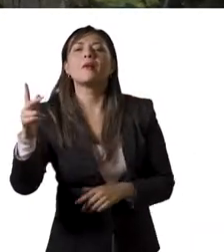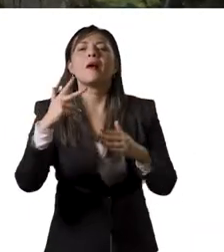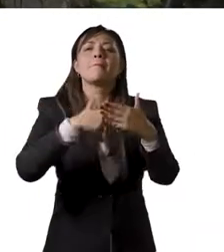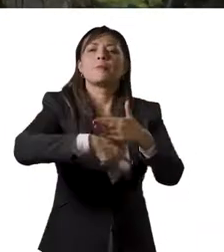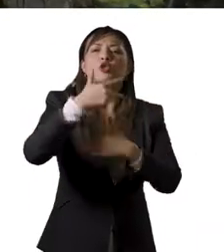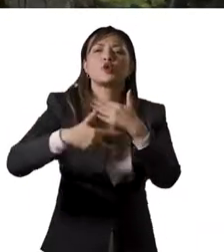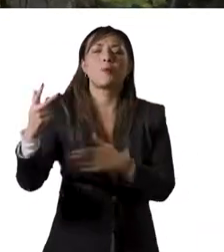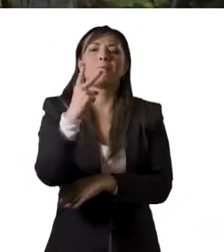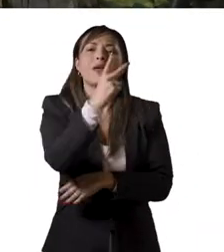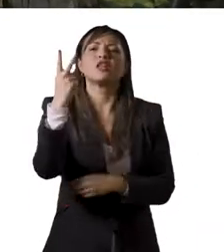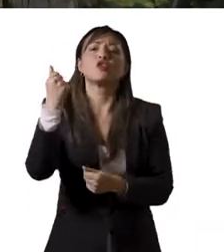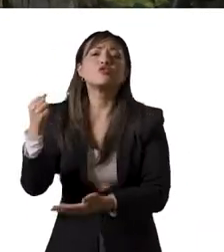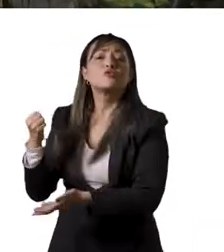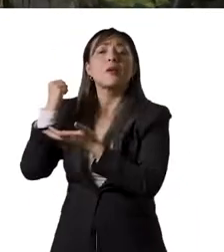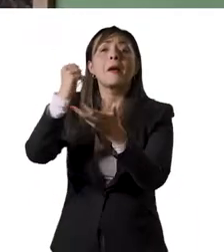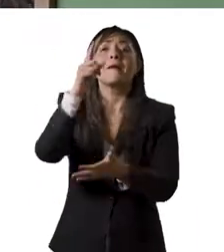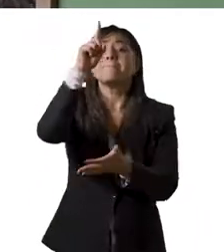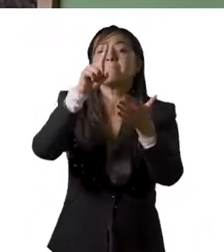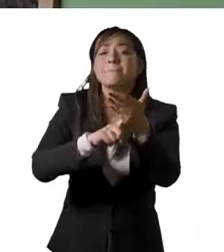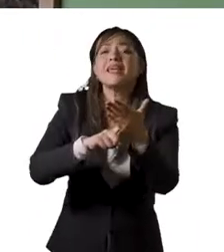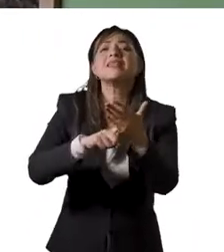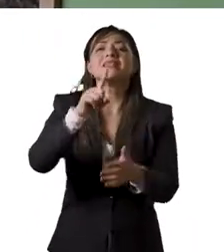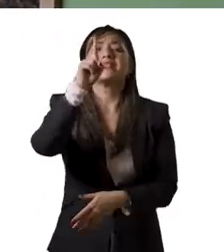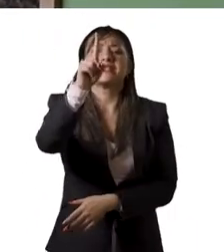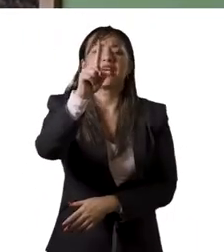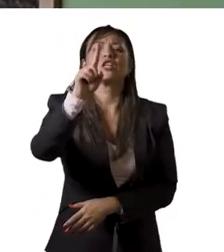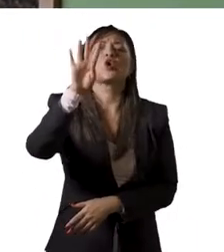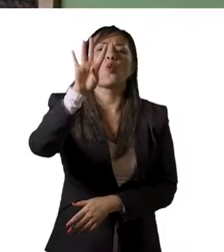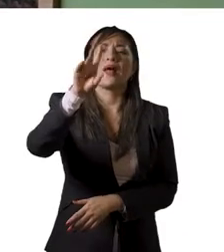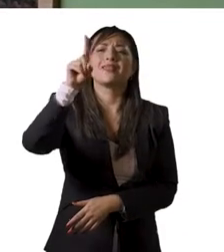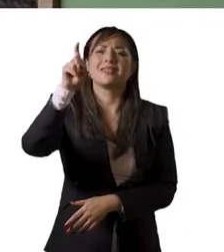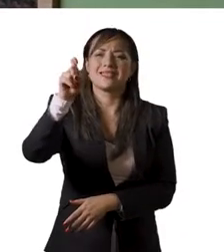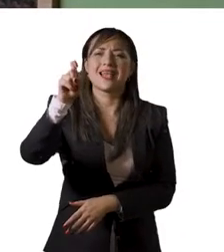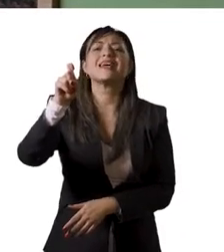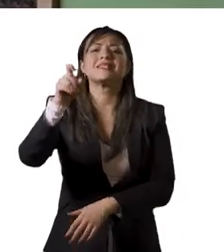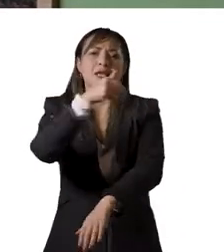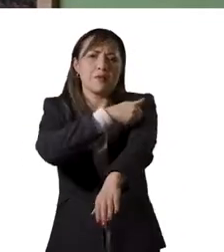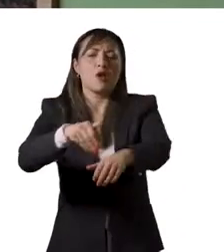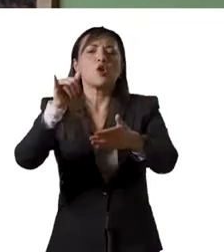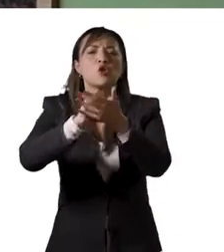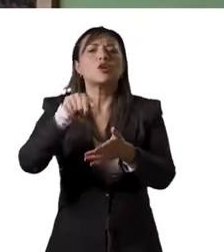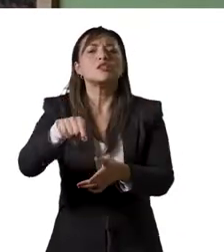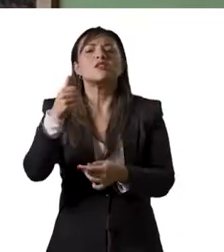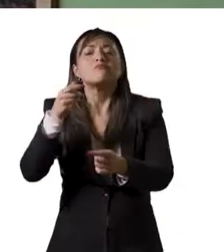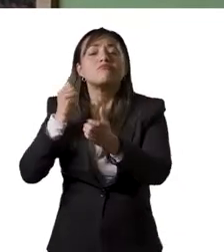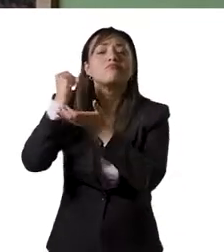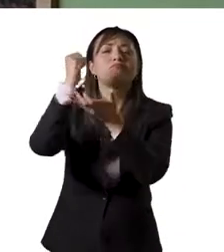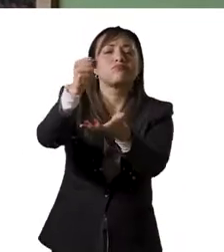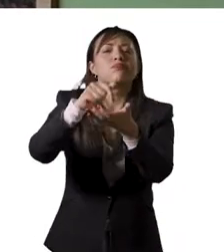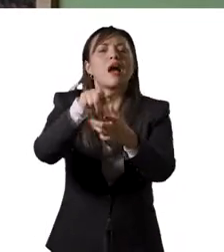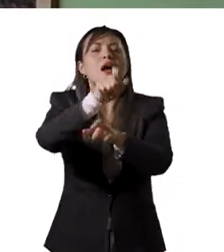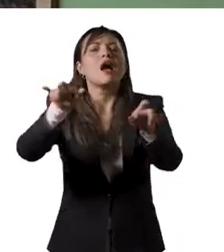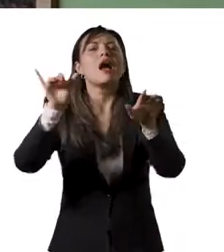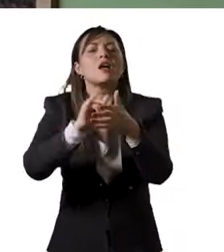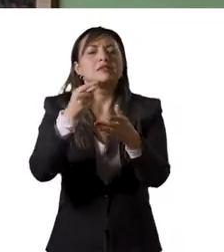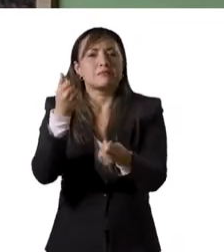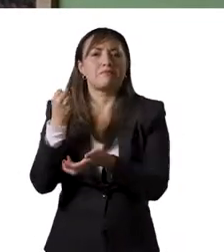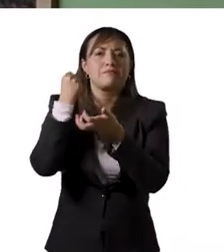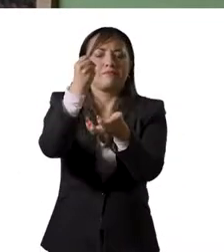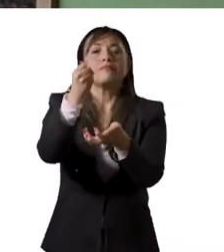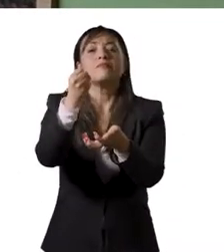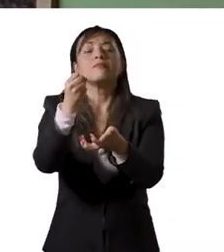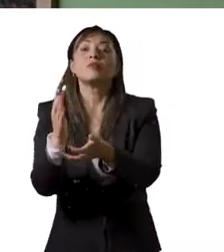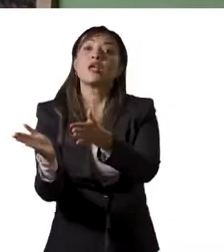se beneficiaron 22 proyectos por un valor de $1,146,341